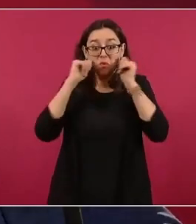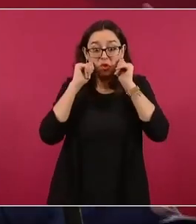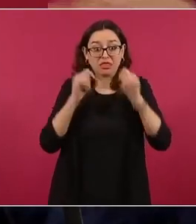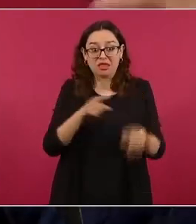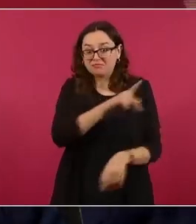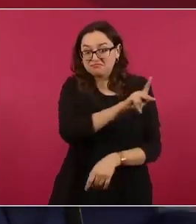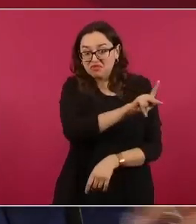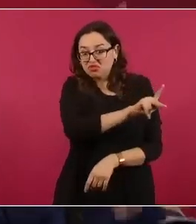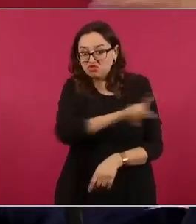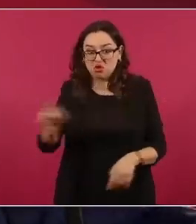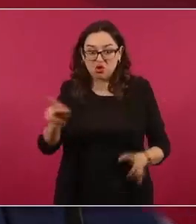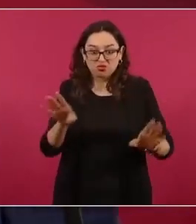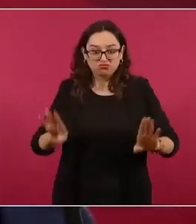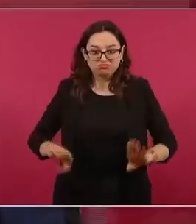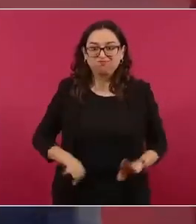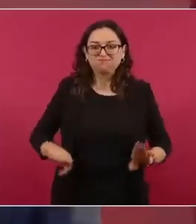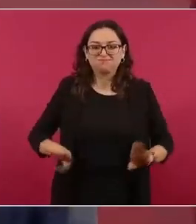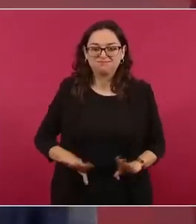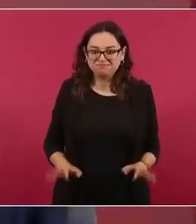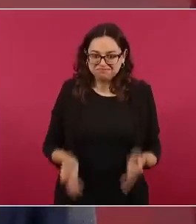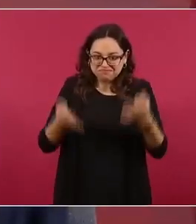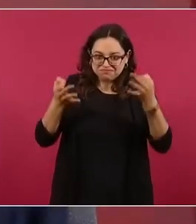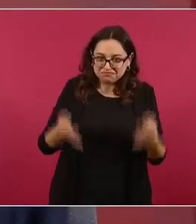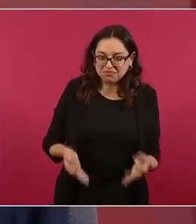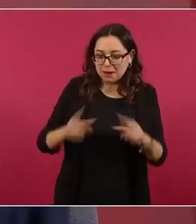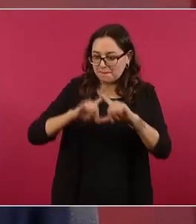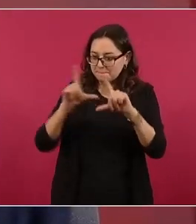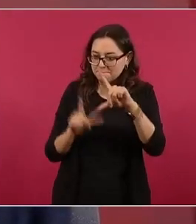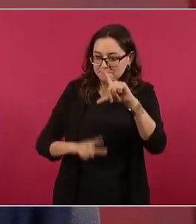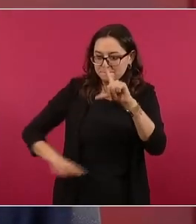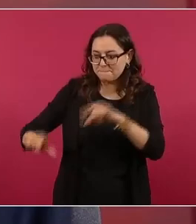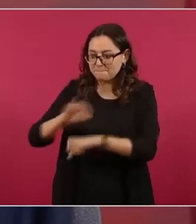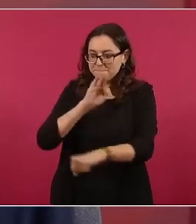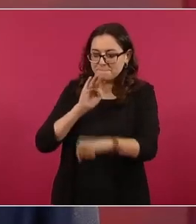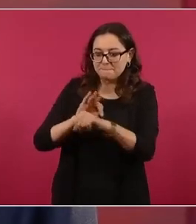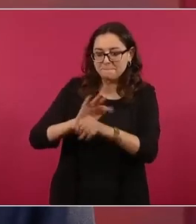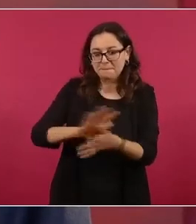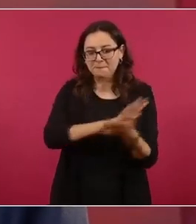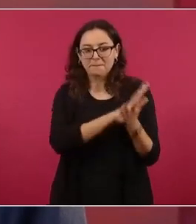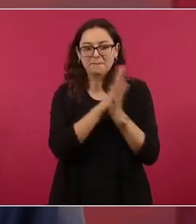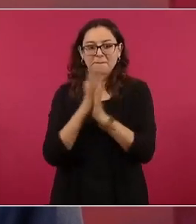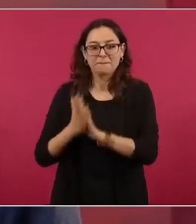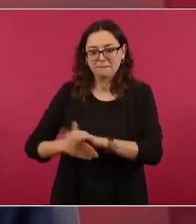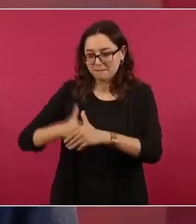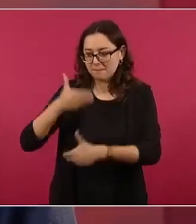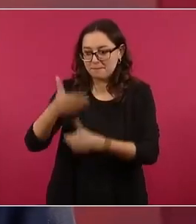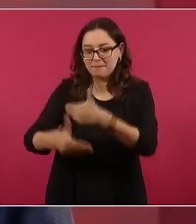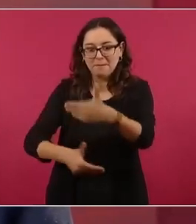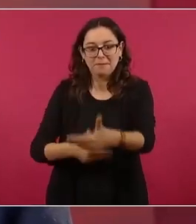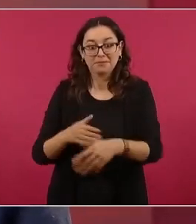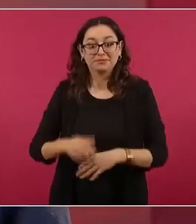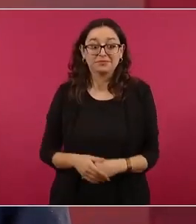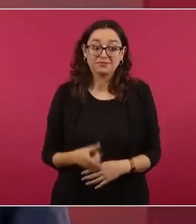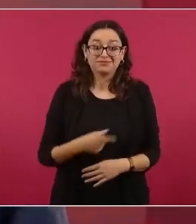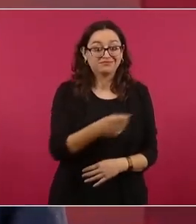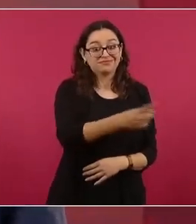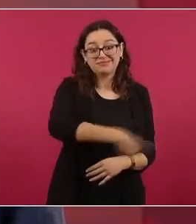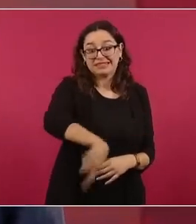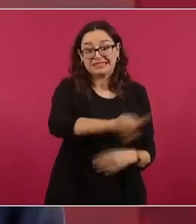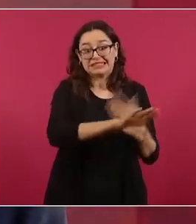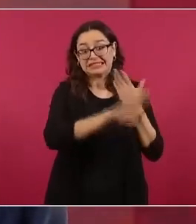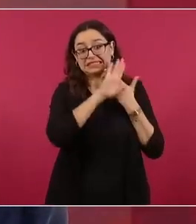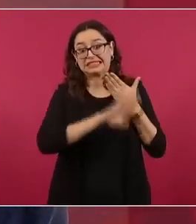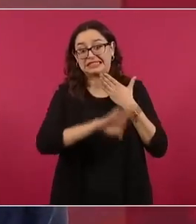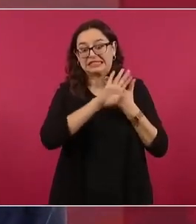el que va a continuar la transformación no es buena noticia para nuestros adversarios que